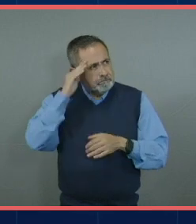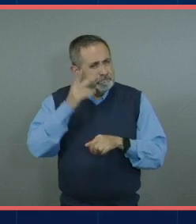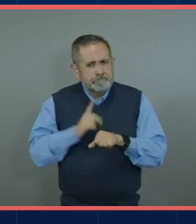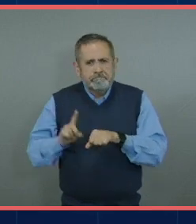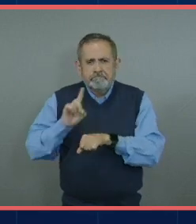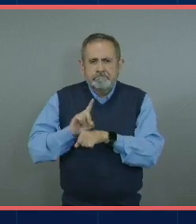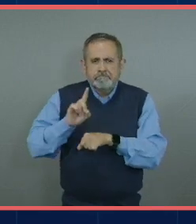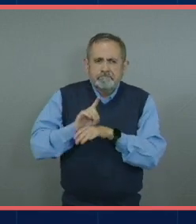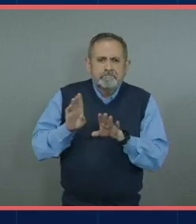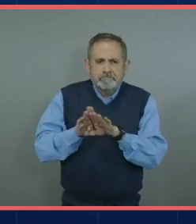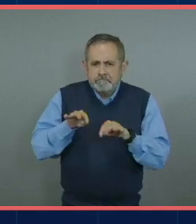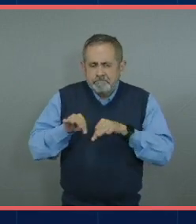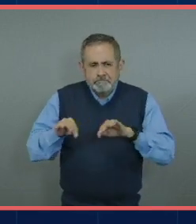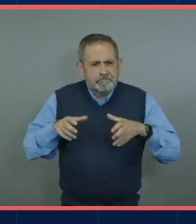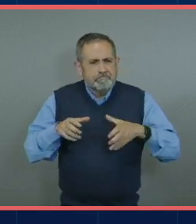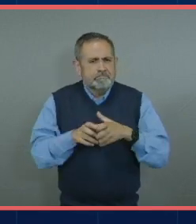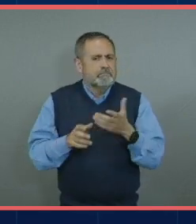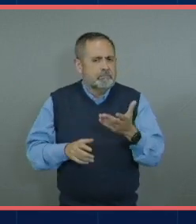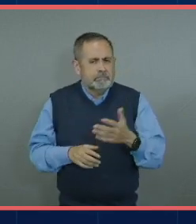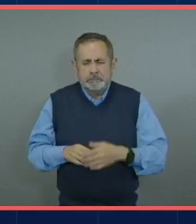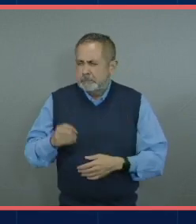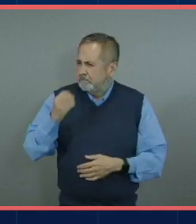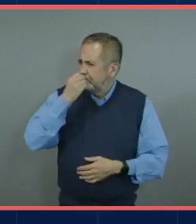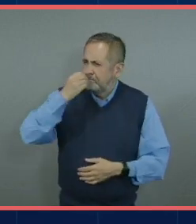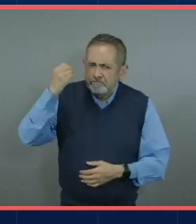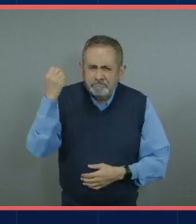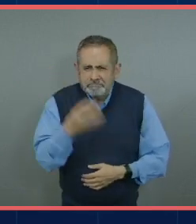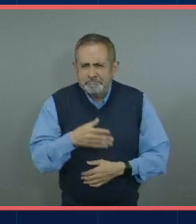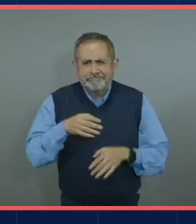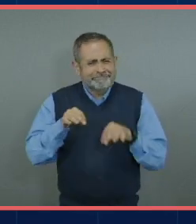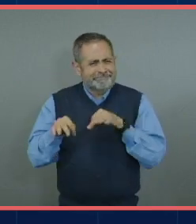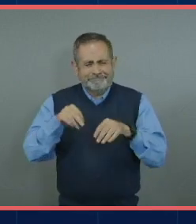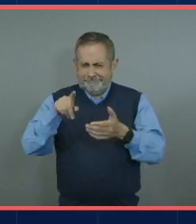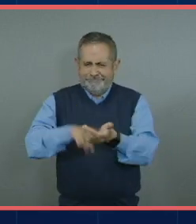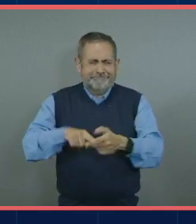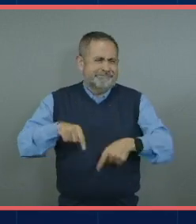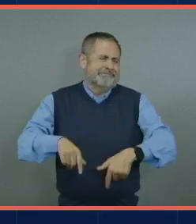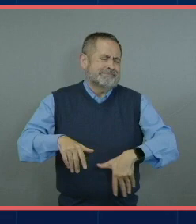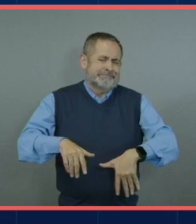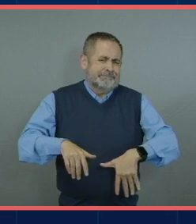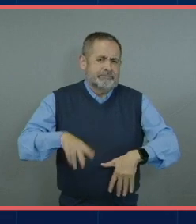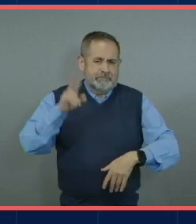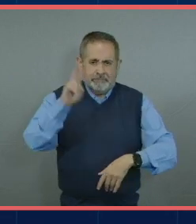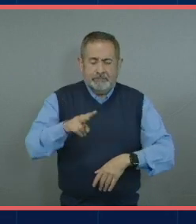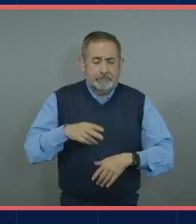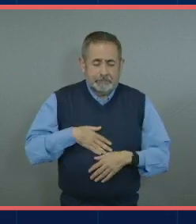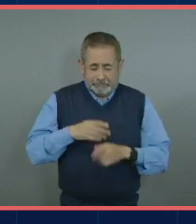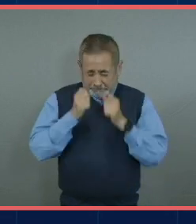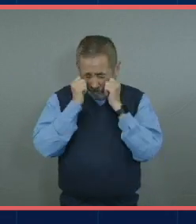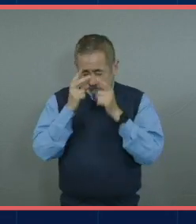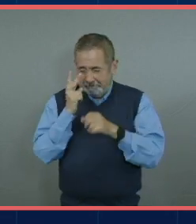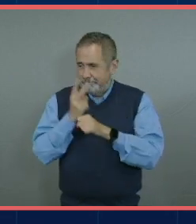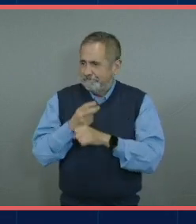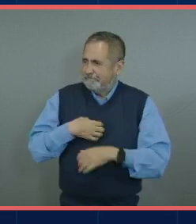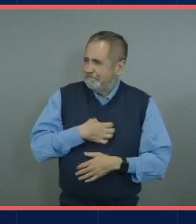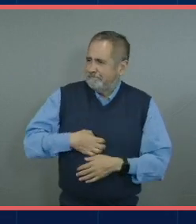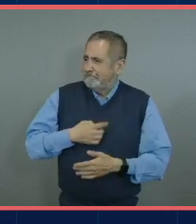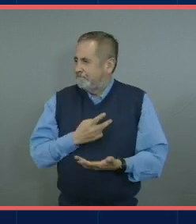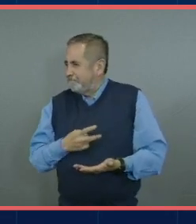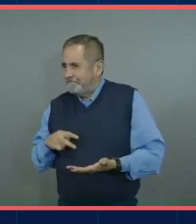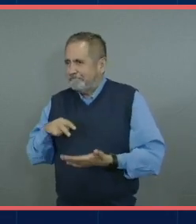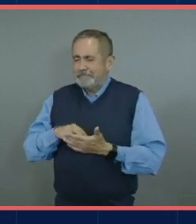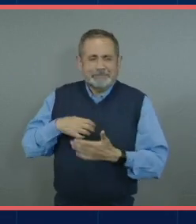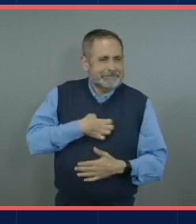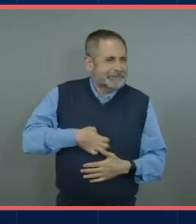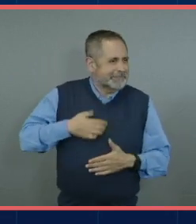trabajar y es padrísimo la verdad o sea yo sé la verdad es que sí me levanto con mucho gusto a trabajar